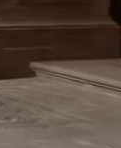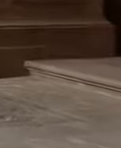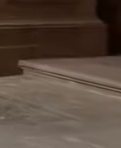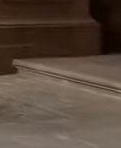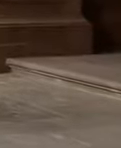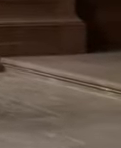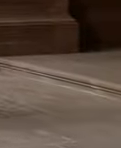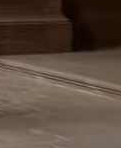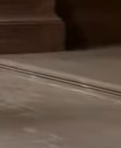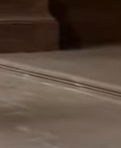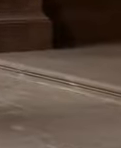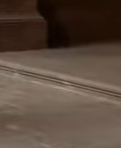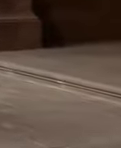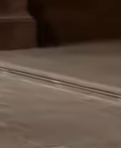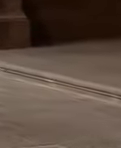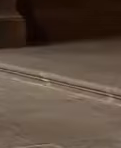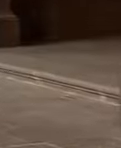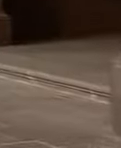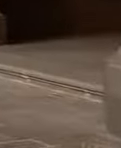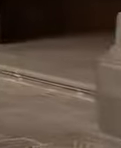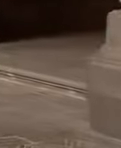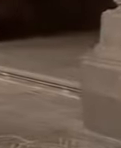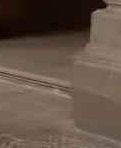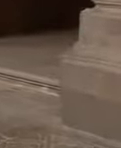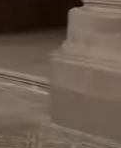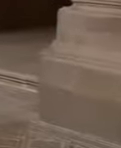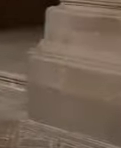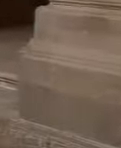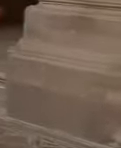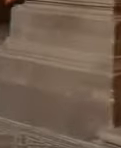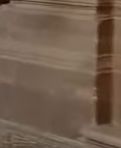¿Sí? Termina al final diciéndome que...